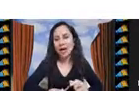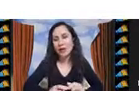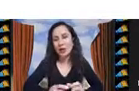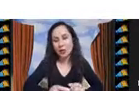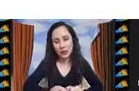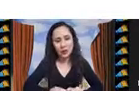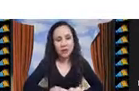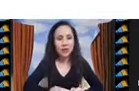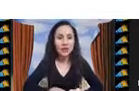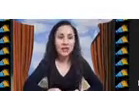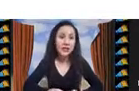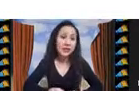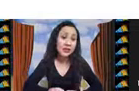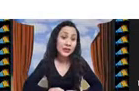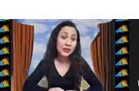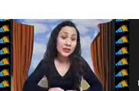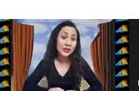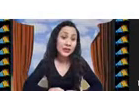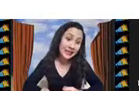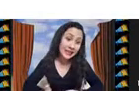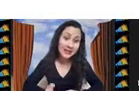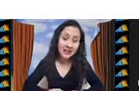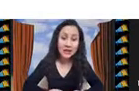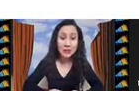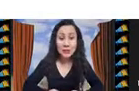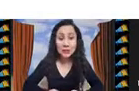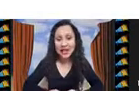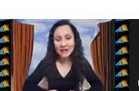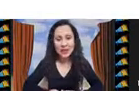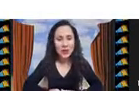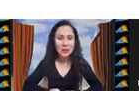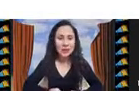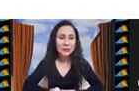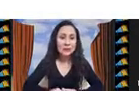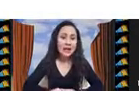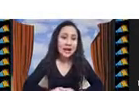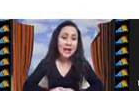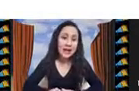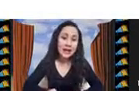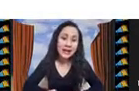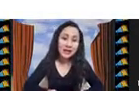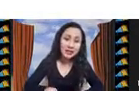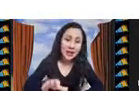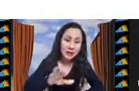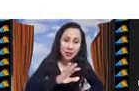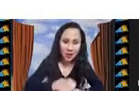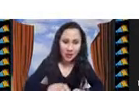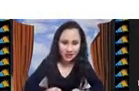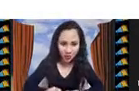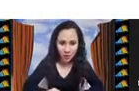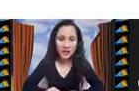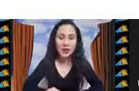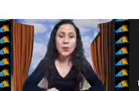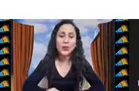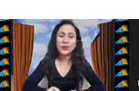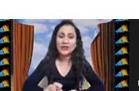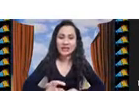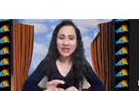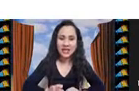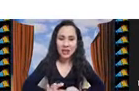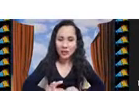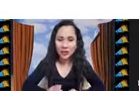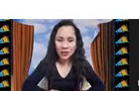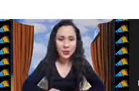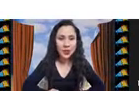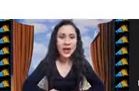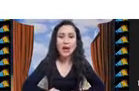problema de empacado de objetos en contenedores. En inglés, BIM Packing Problem. Ahí está mi correo electrónico, por